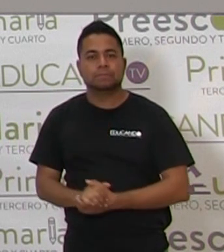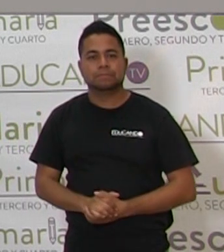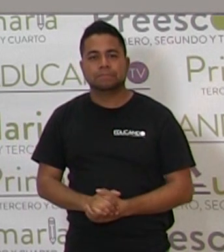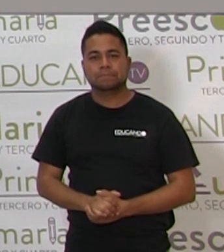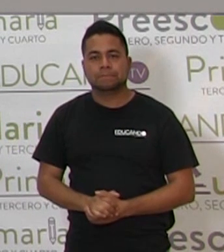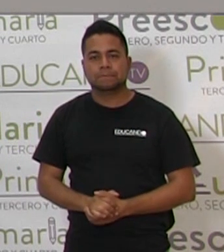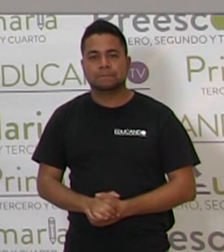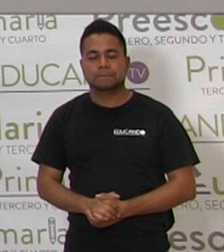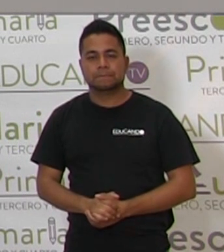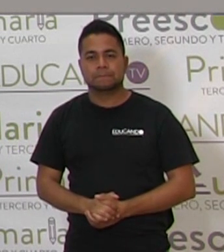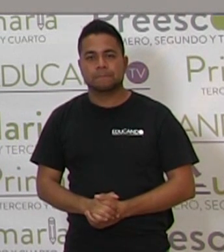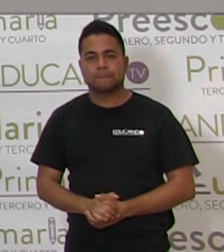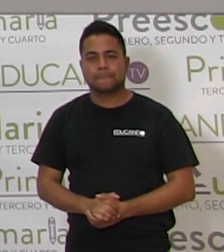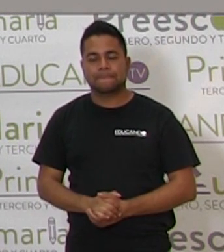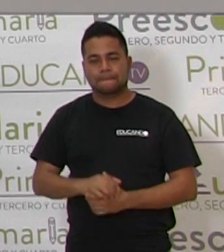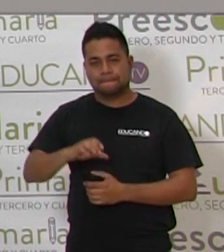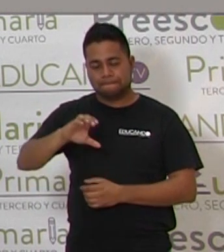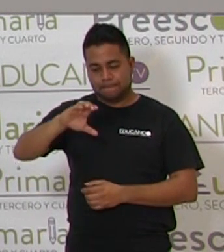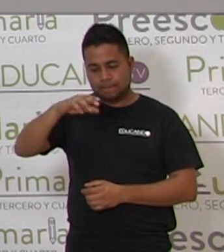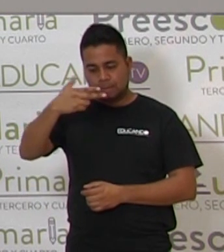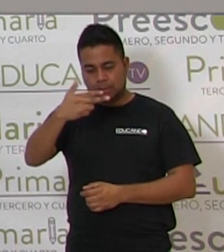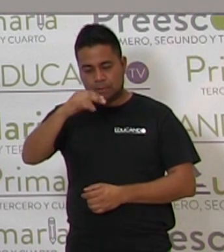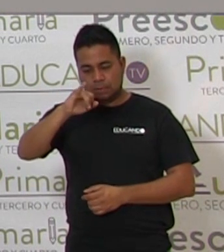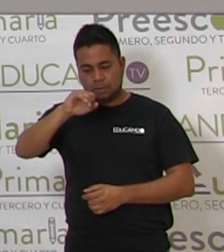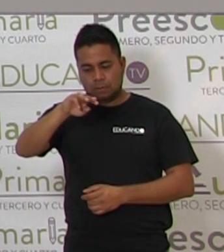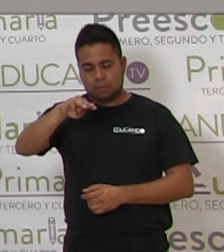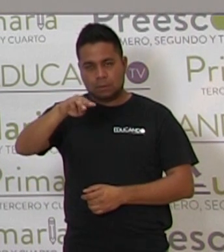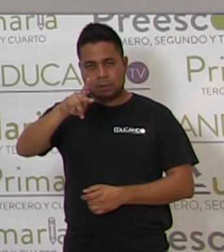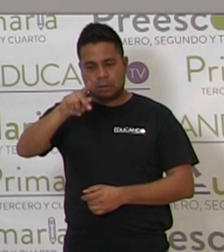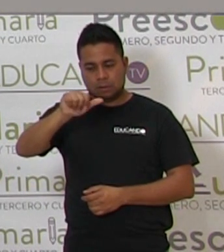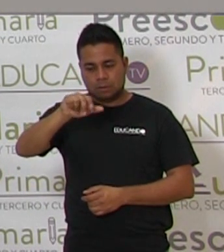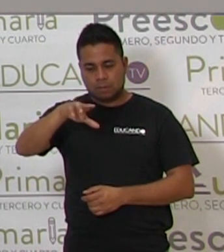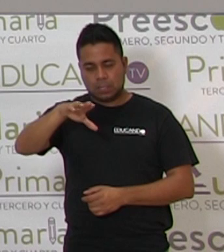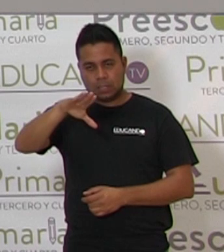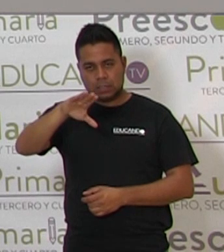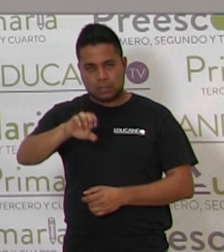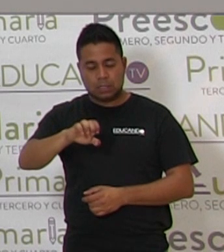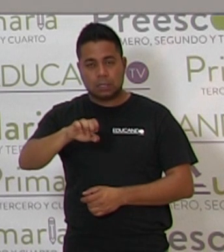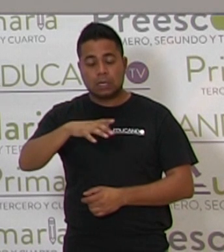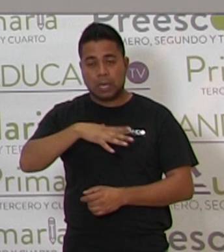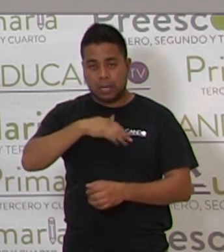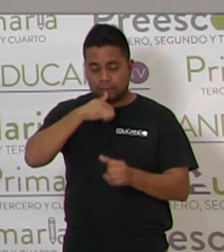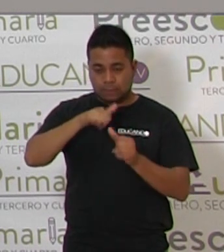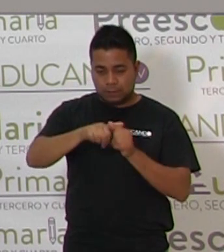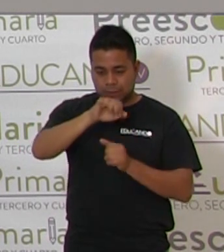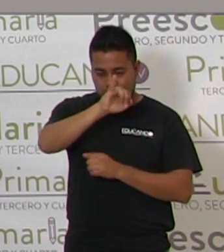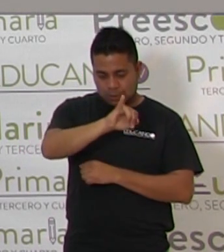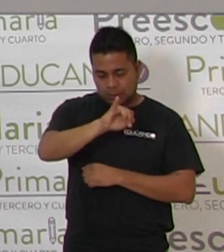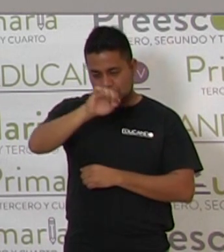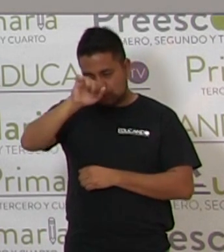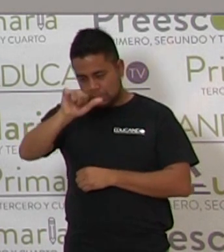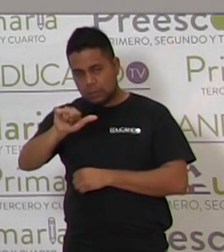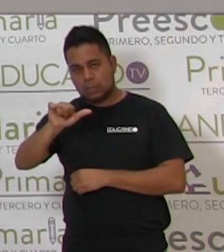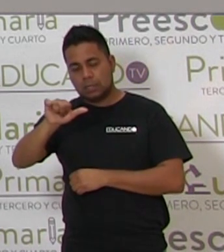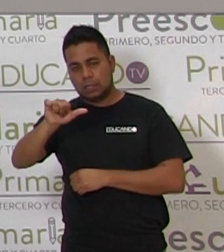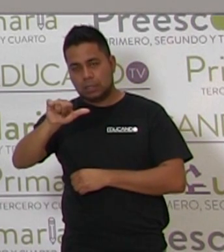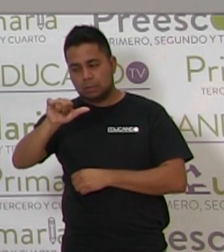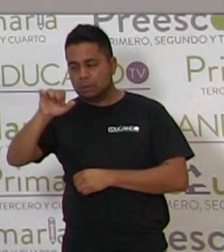La... Chimpancé. Chimpancé. Tiene la I, la A y la... E.